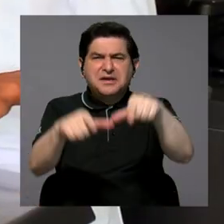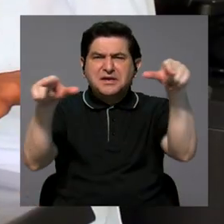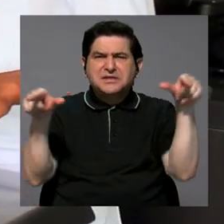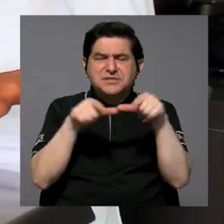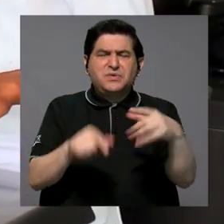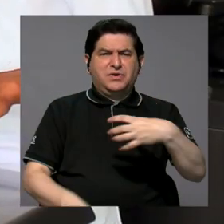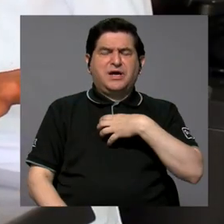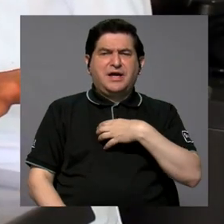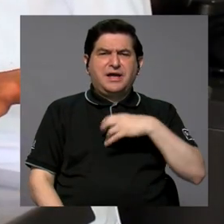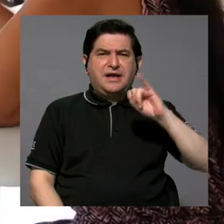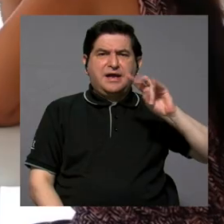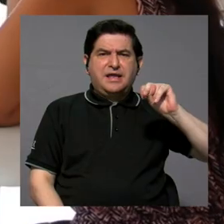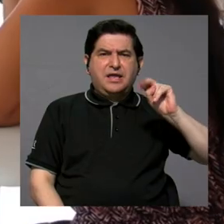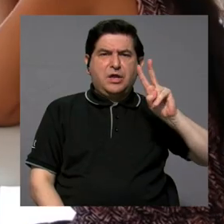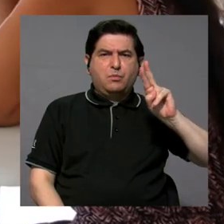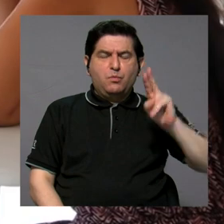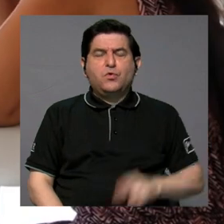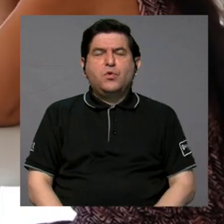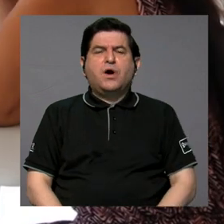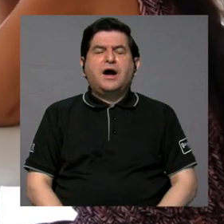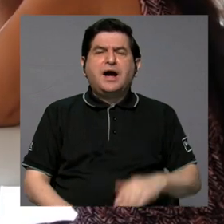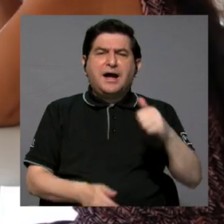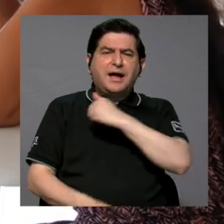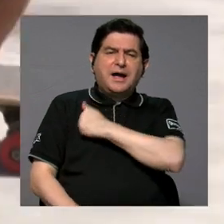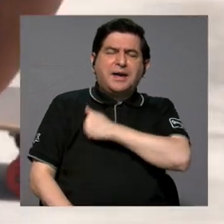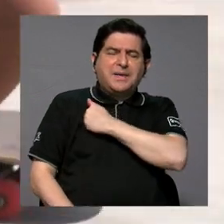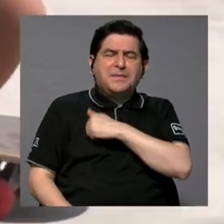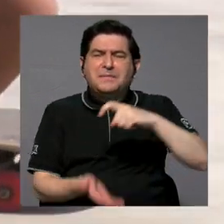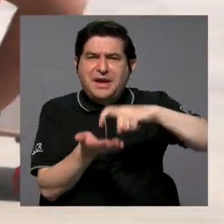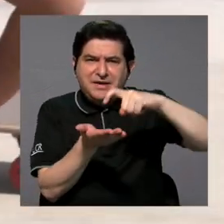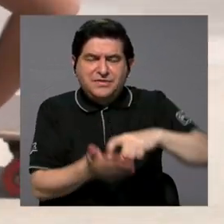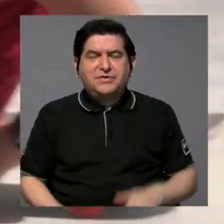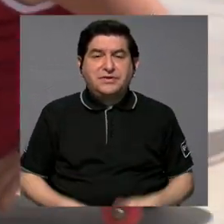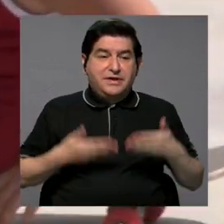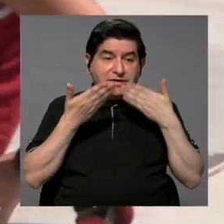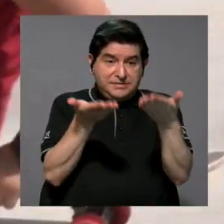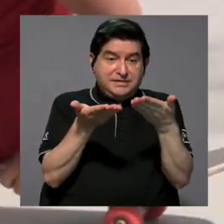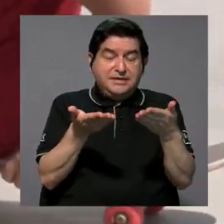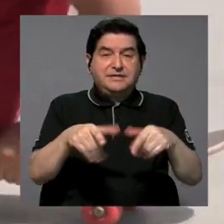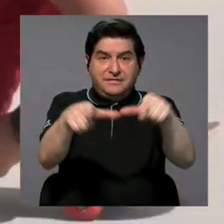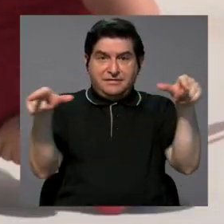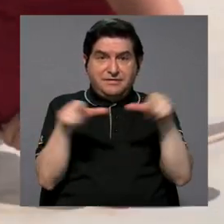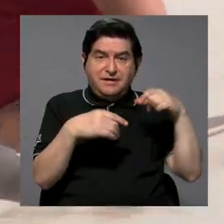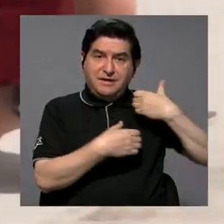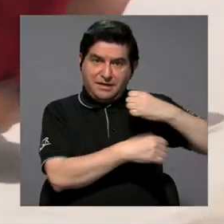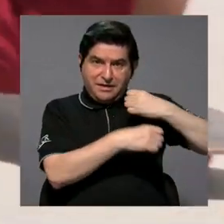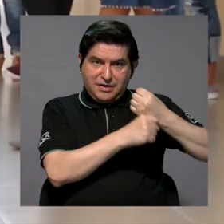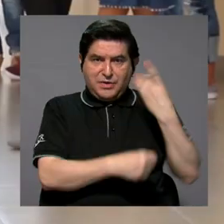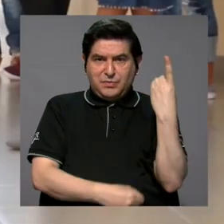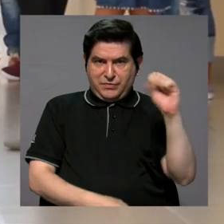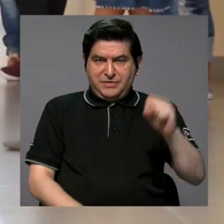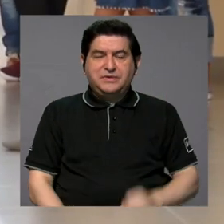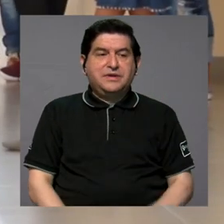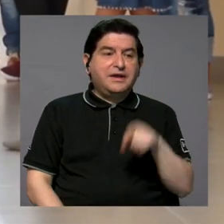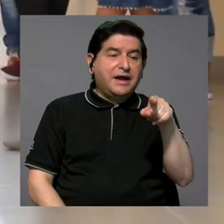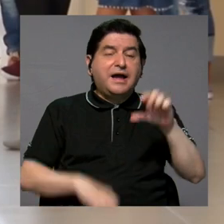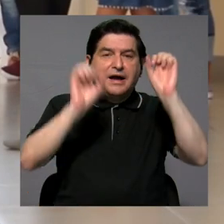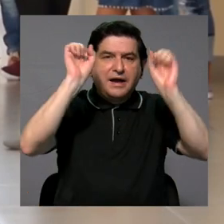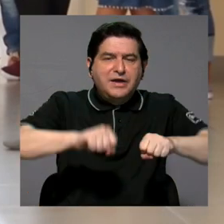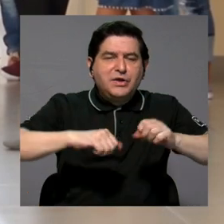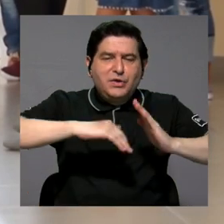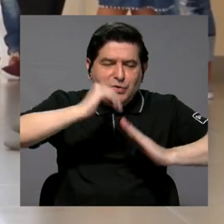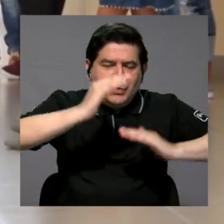pertenecía al INBU, se hizo una condonación de deuda, el INBU cede el terreno a de San Parados, a la Municipalidad, y pues ahí se puede